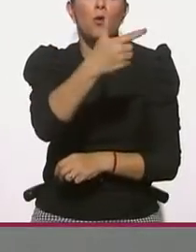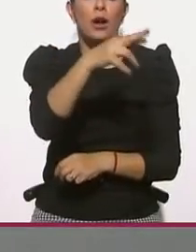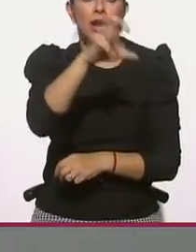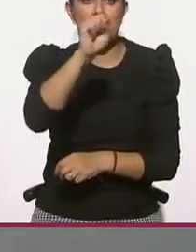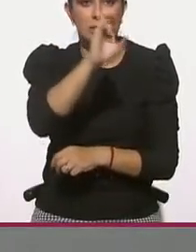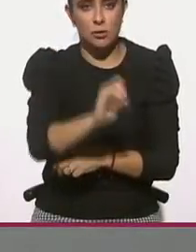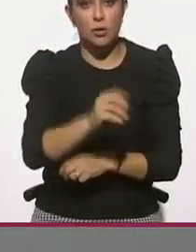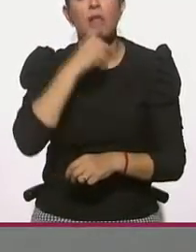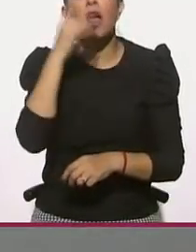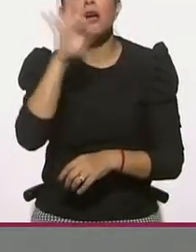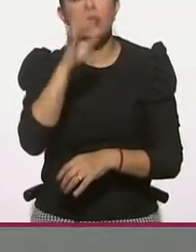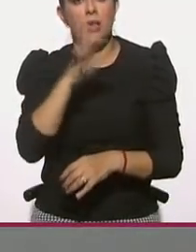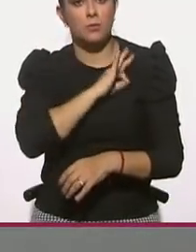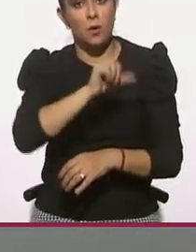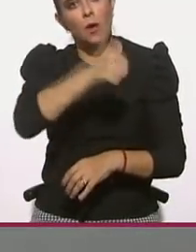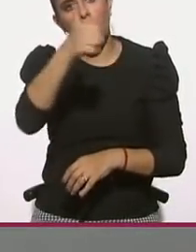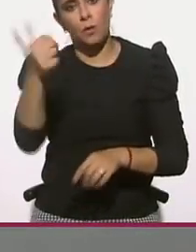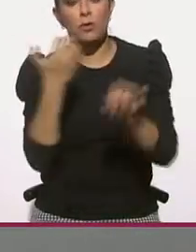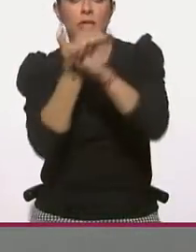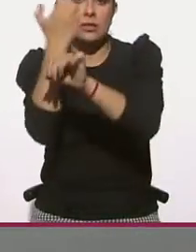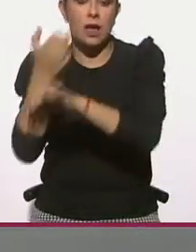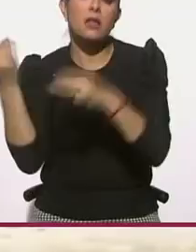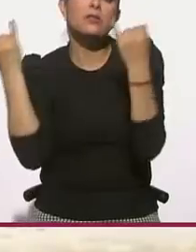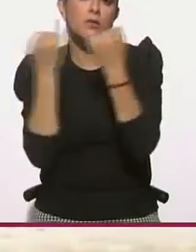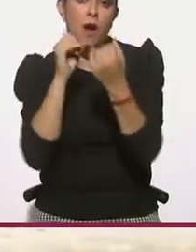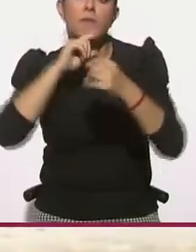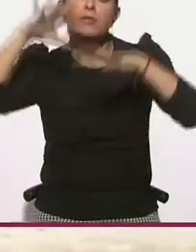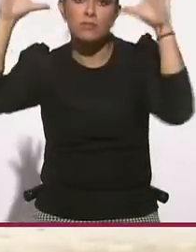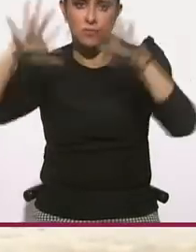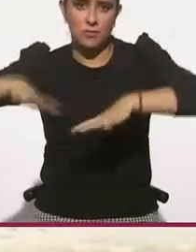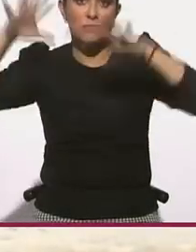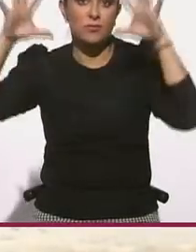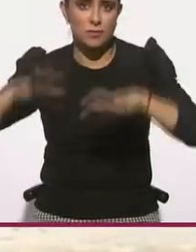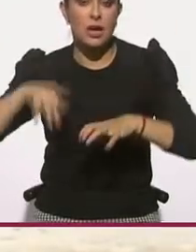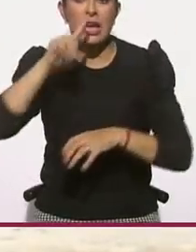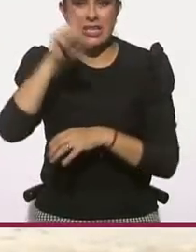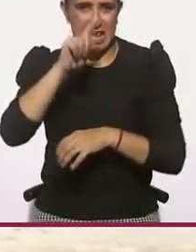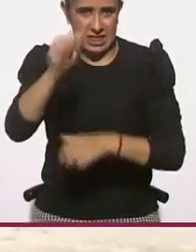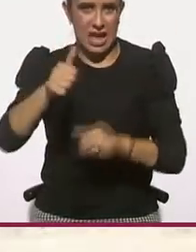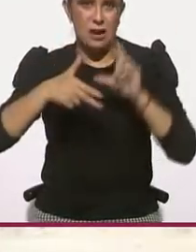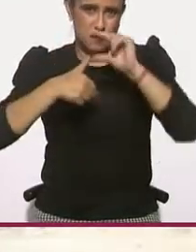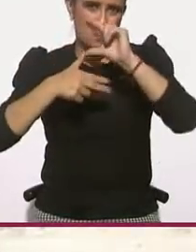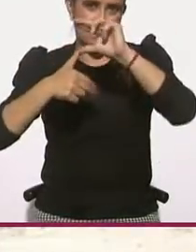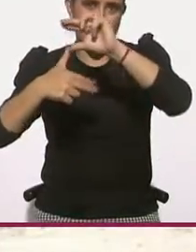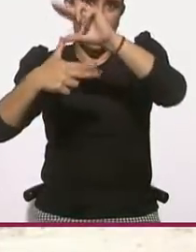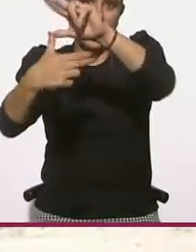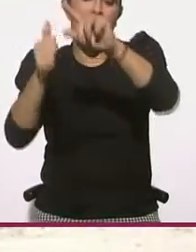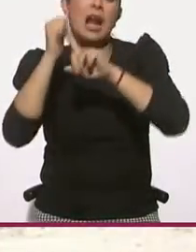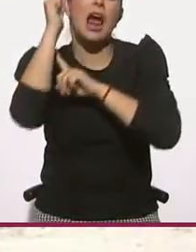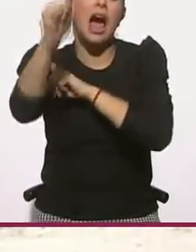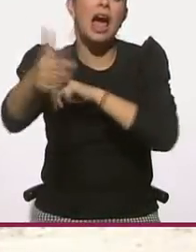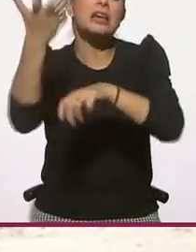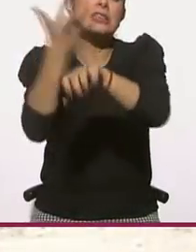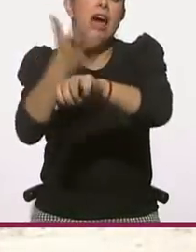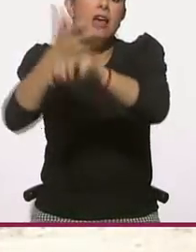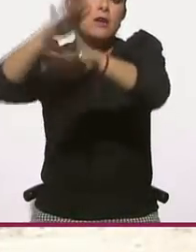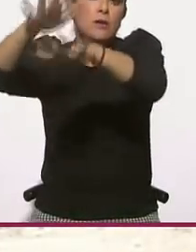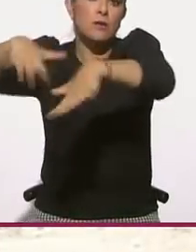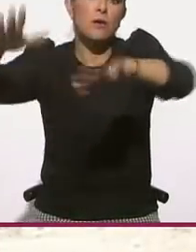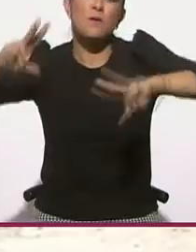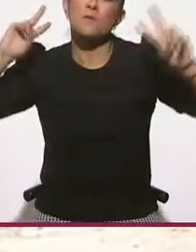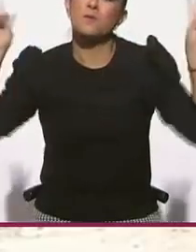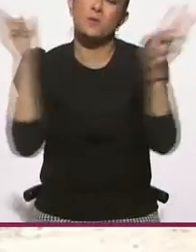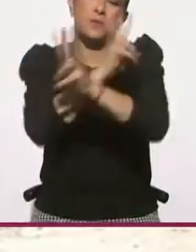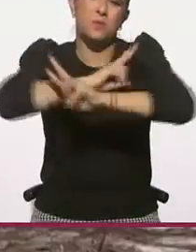Se pronostica que sus condiciones afecten también a otros estados del país. Zeta se desplaza hacia costas de Estados Unidos con